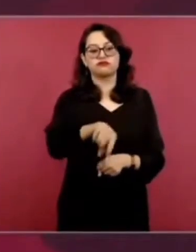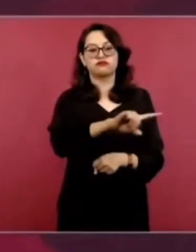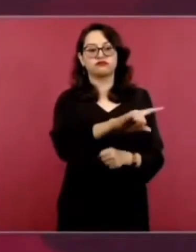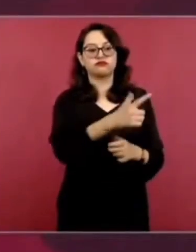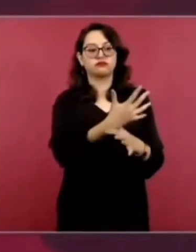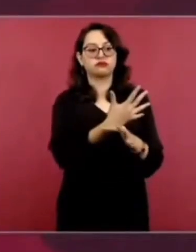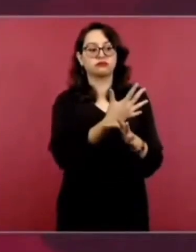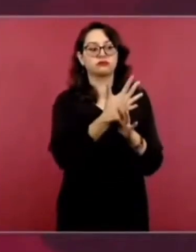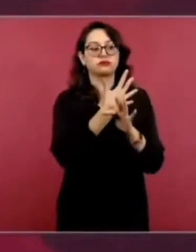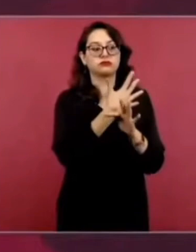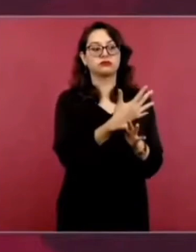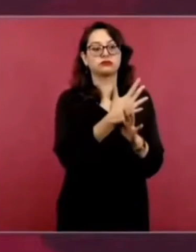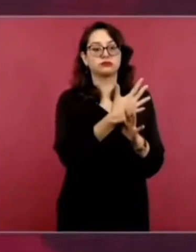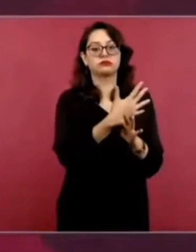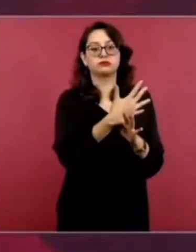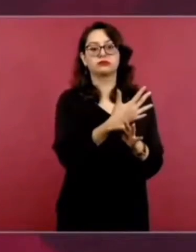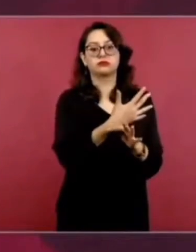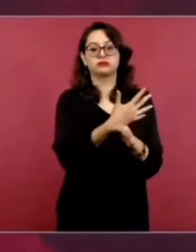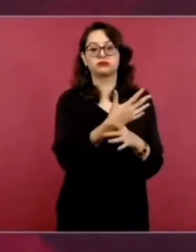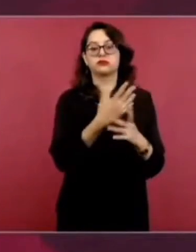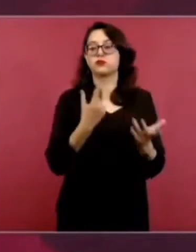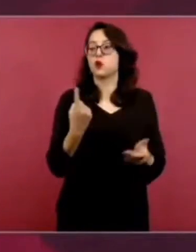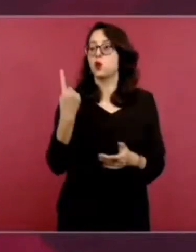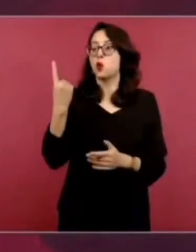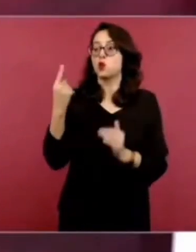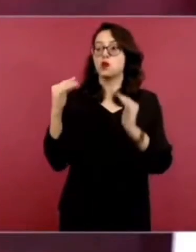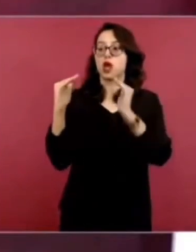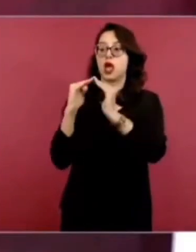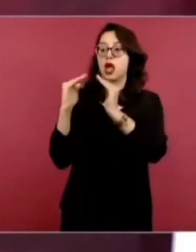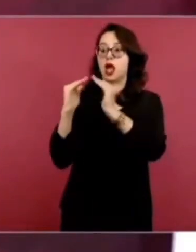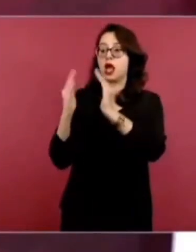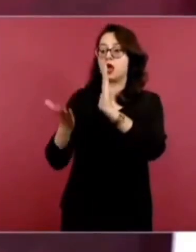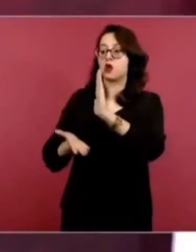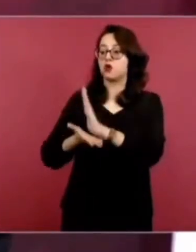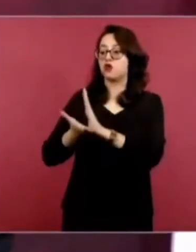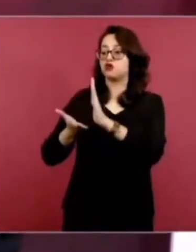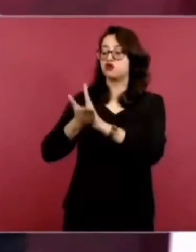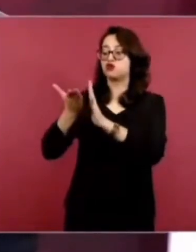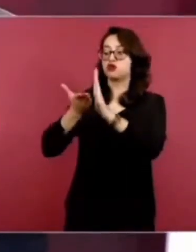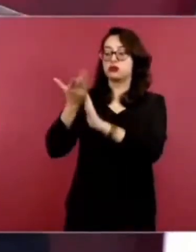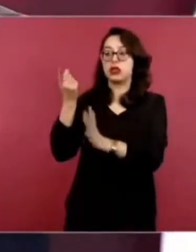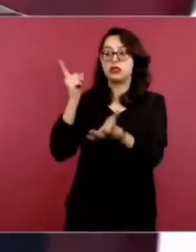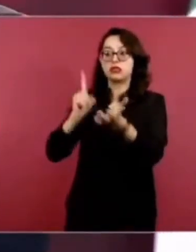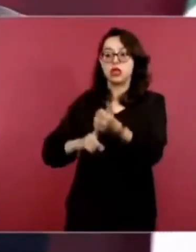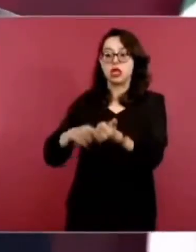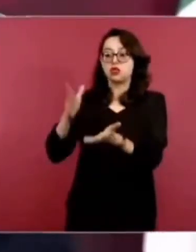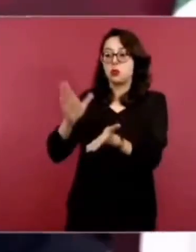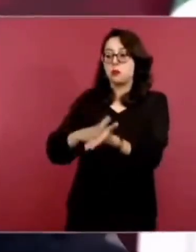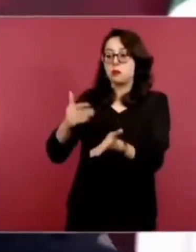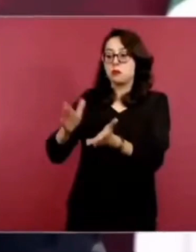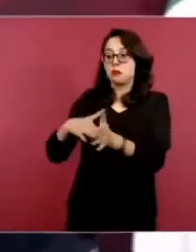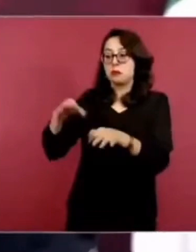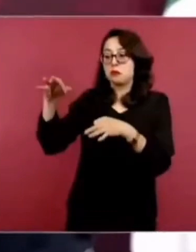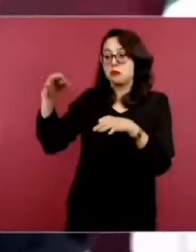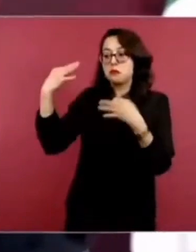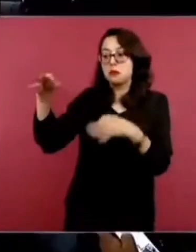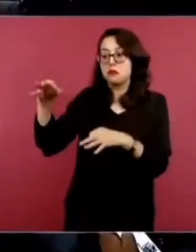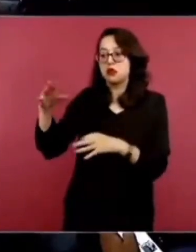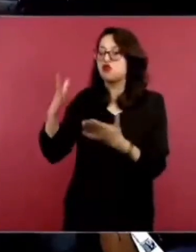papeles, sin permisos y que hay que destruir la casa